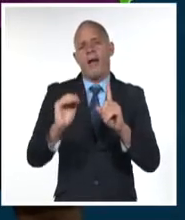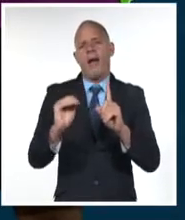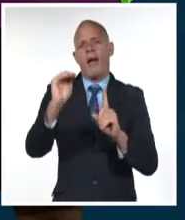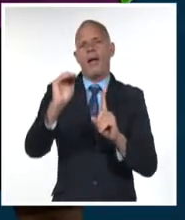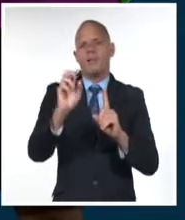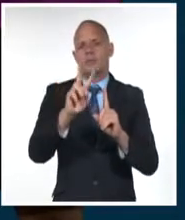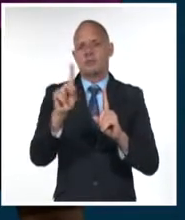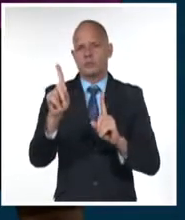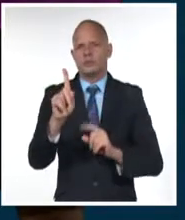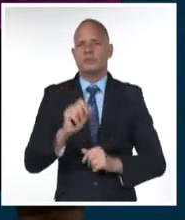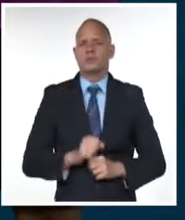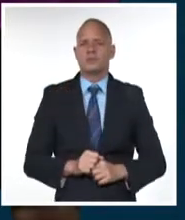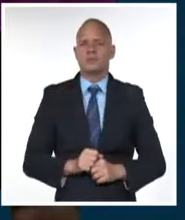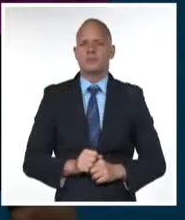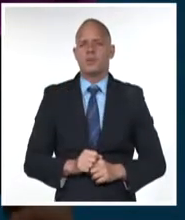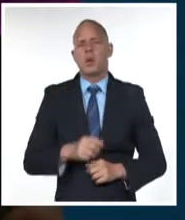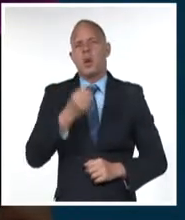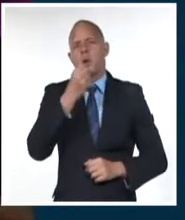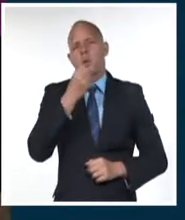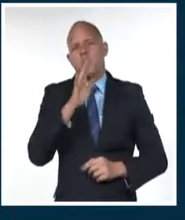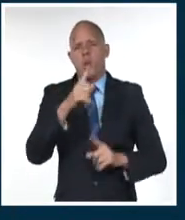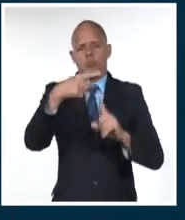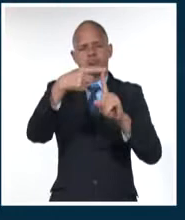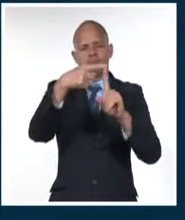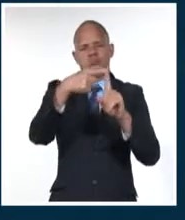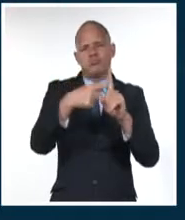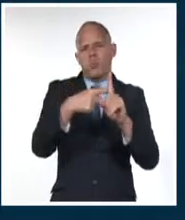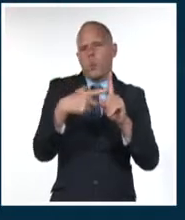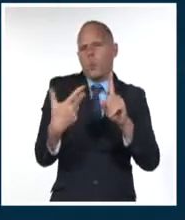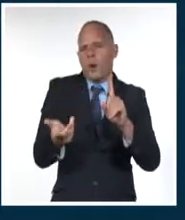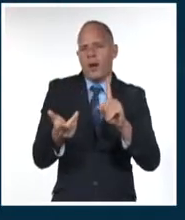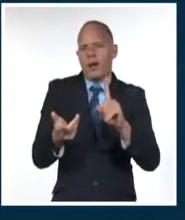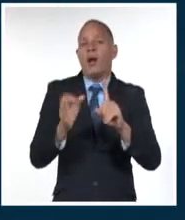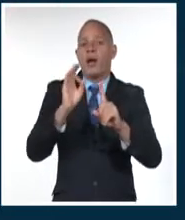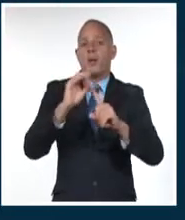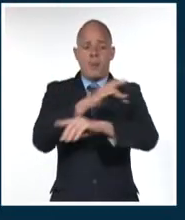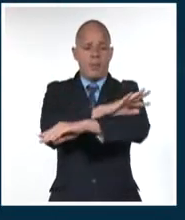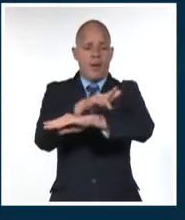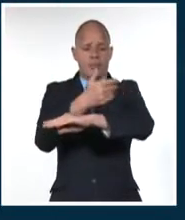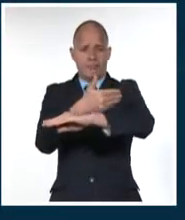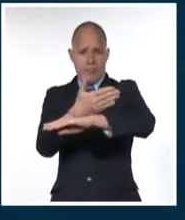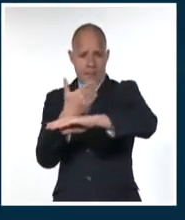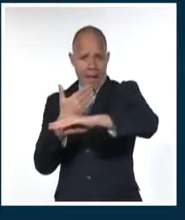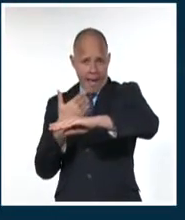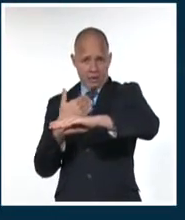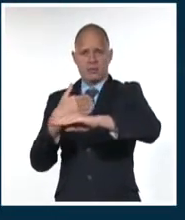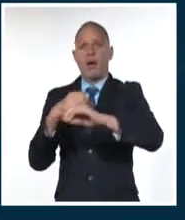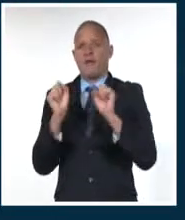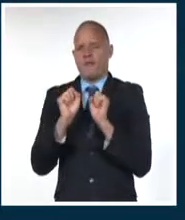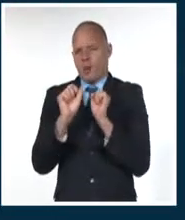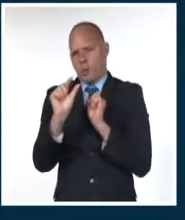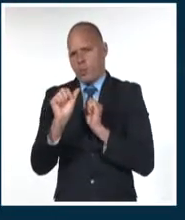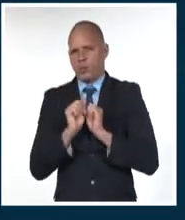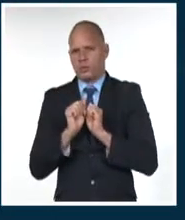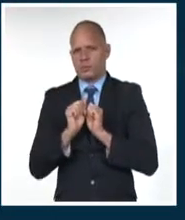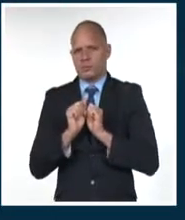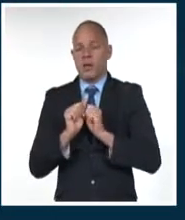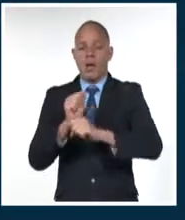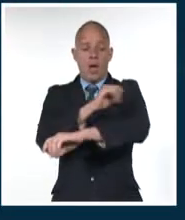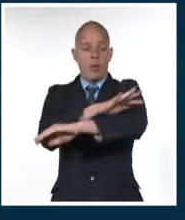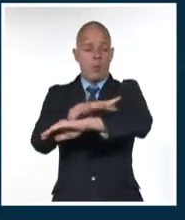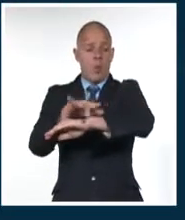21 grados celsius. Pueden ser inferiores en algunas localidades del interior y superiores en localidades costeras y de la región